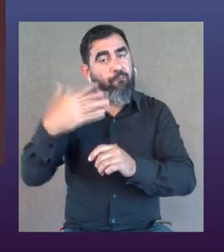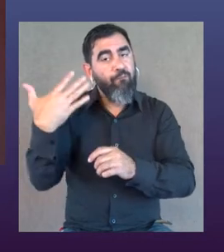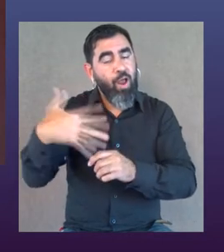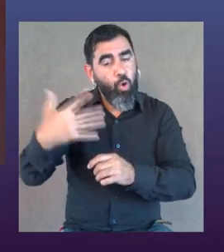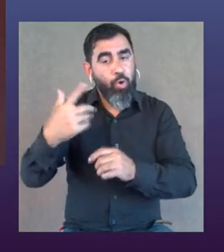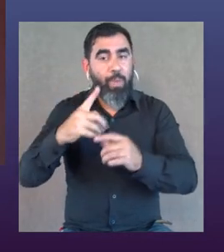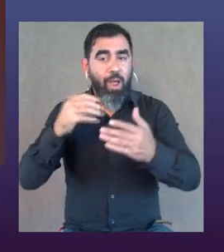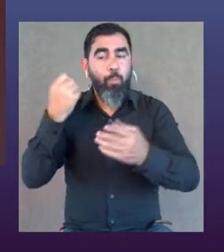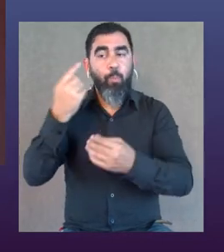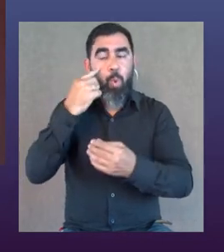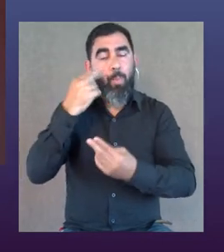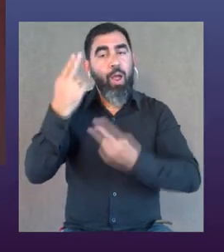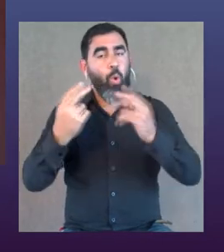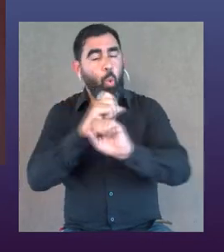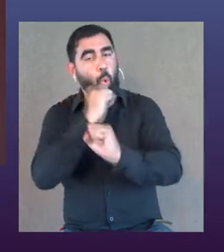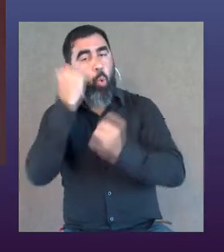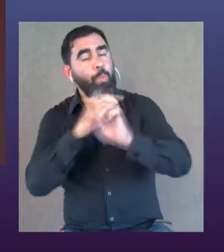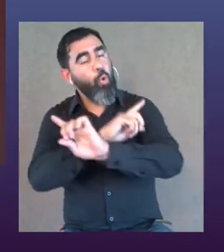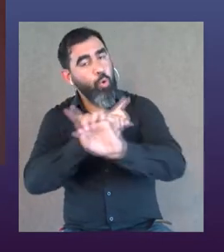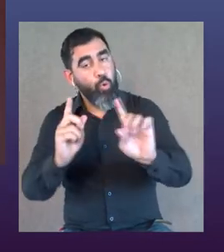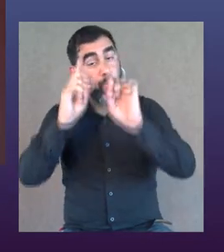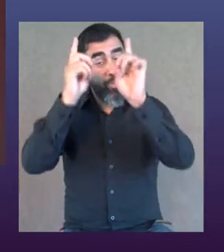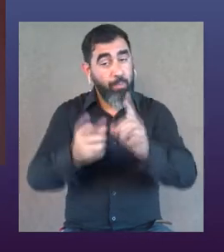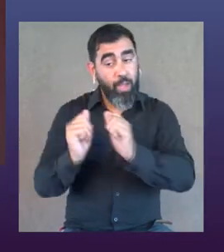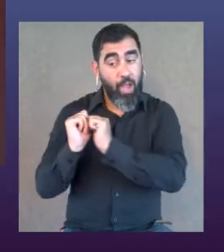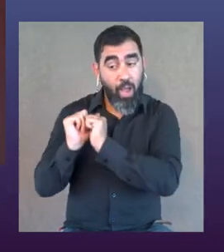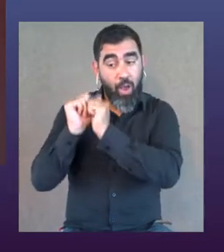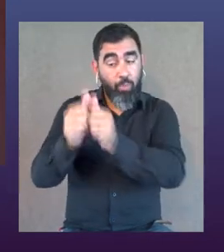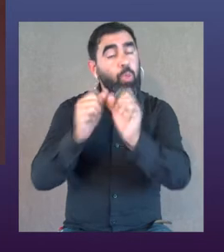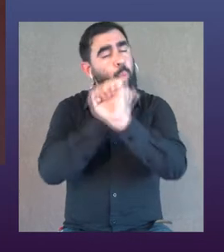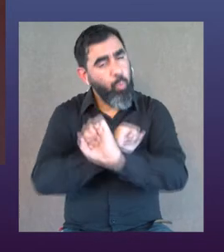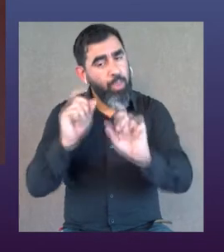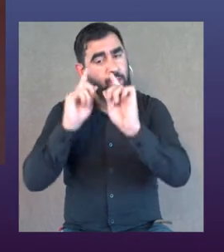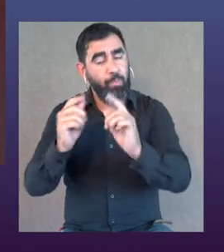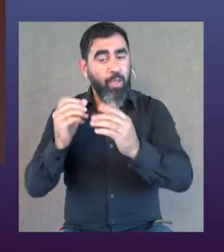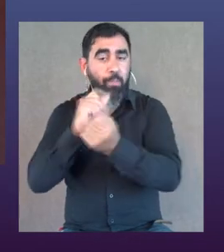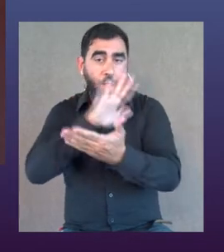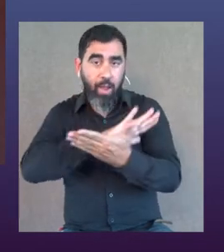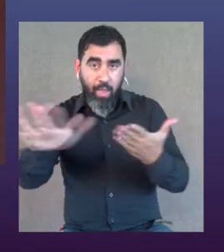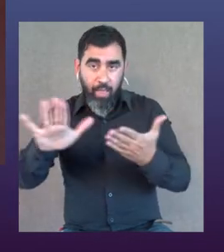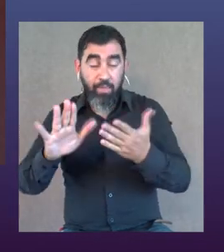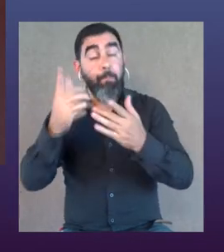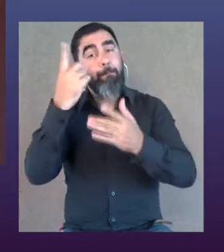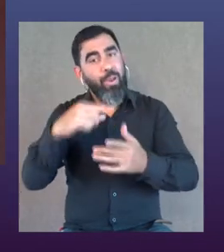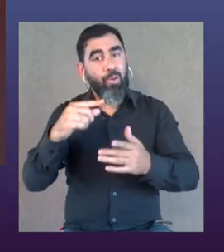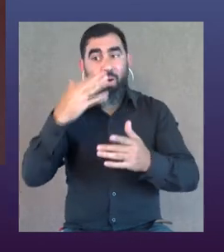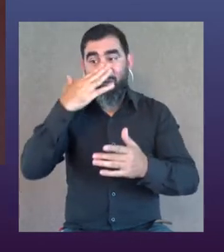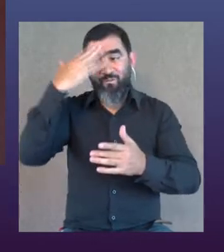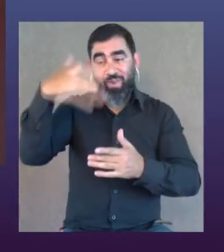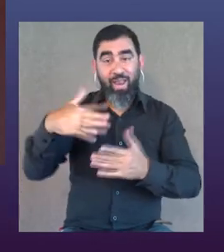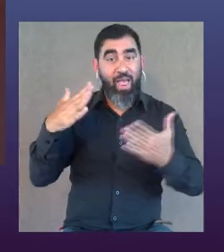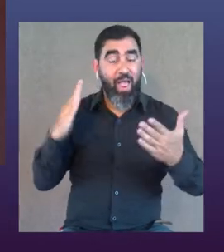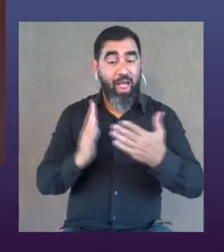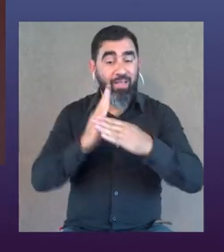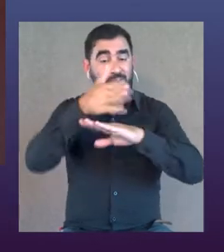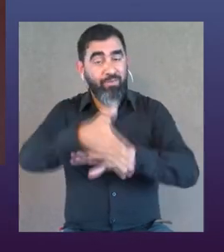para que la barrera económica no lo sea, incluso para que los acompañantes puedan asistir de manera gratuita. Pero claro, al